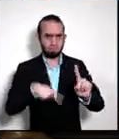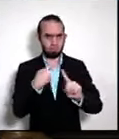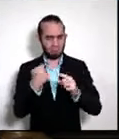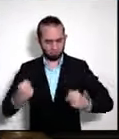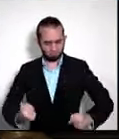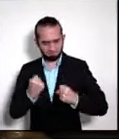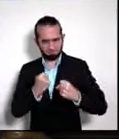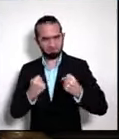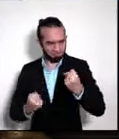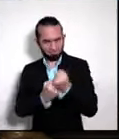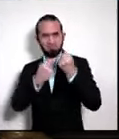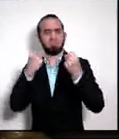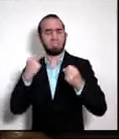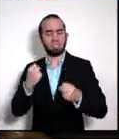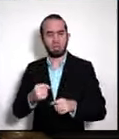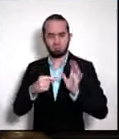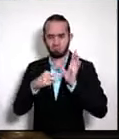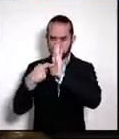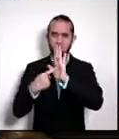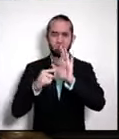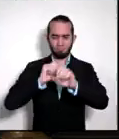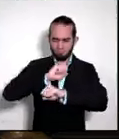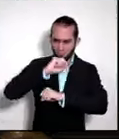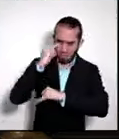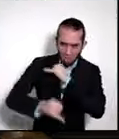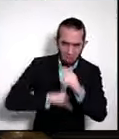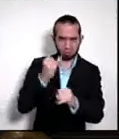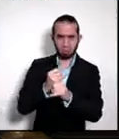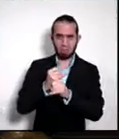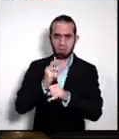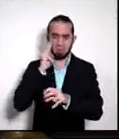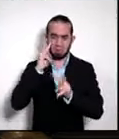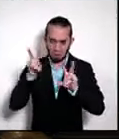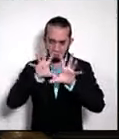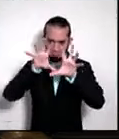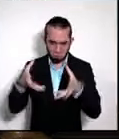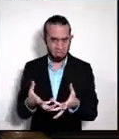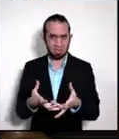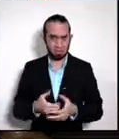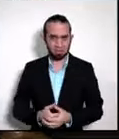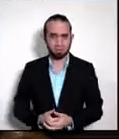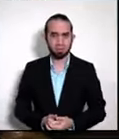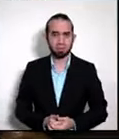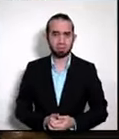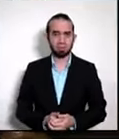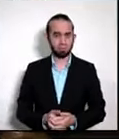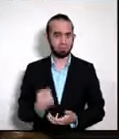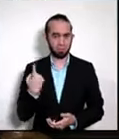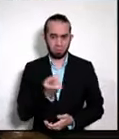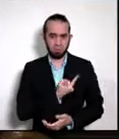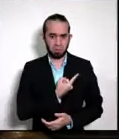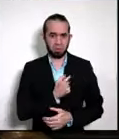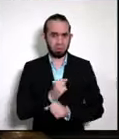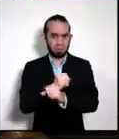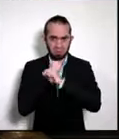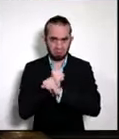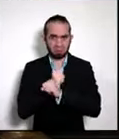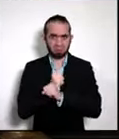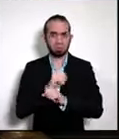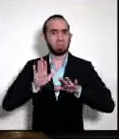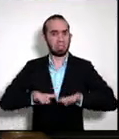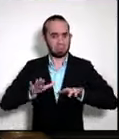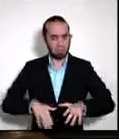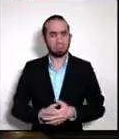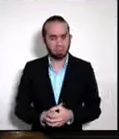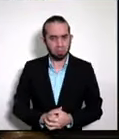y ese alcance internacional que tiene, esa presencia global que tiene. Estamos totalmente convencidos y tranquilos de